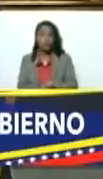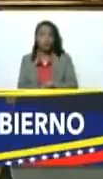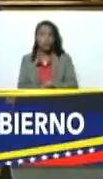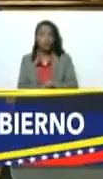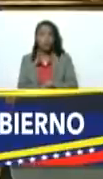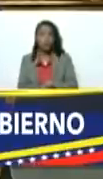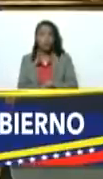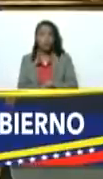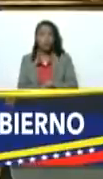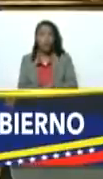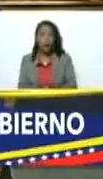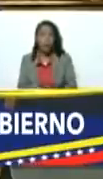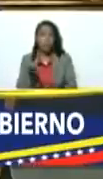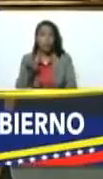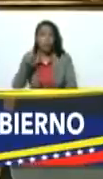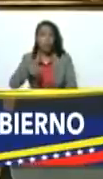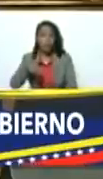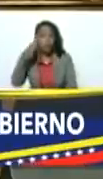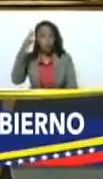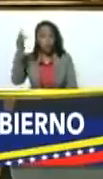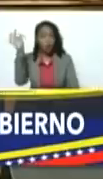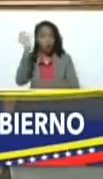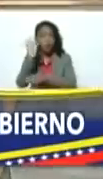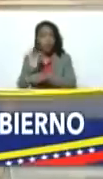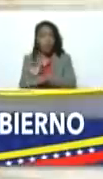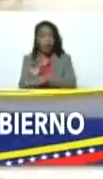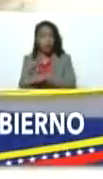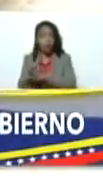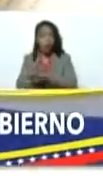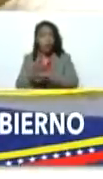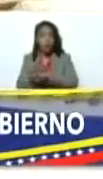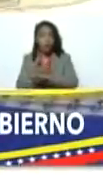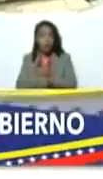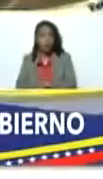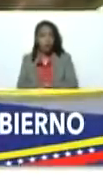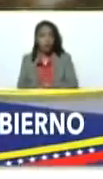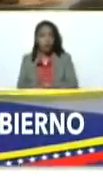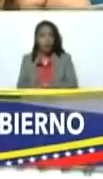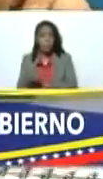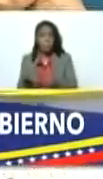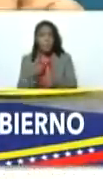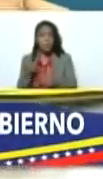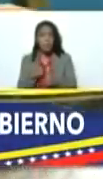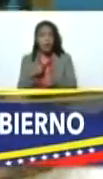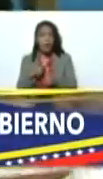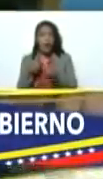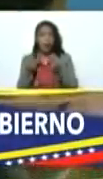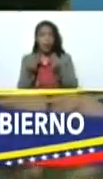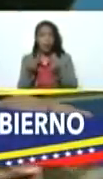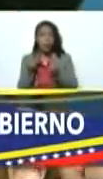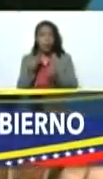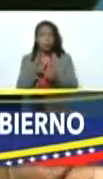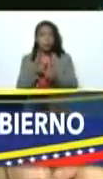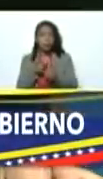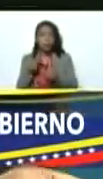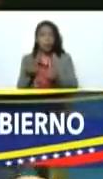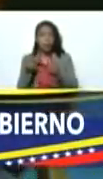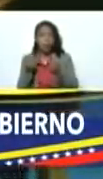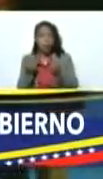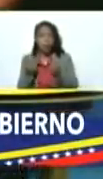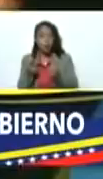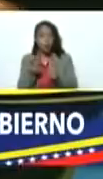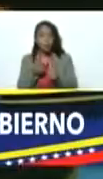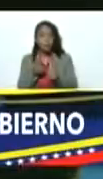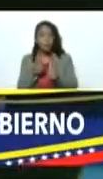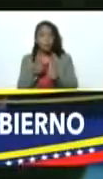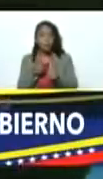de este consejo federal de gobierno la primera la economía la economía la economía